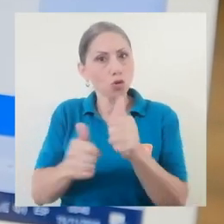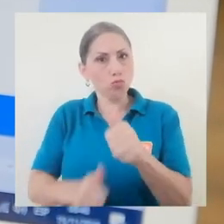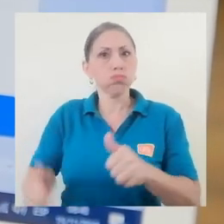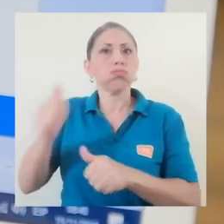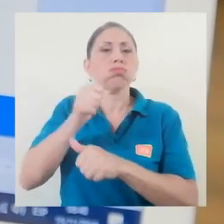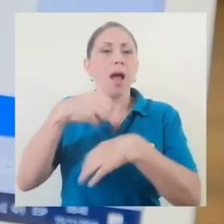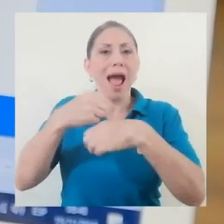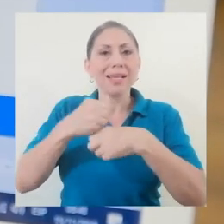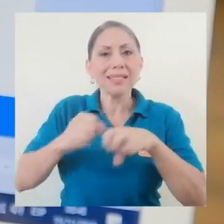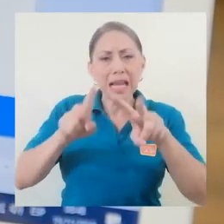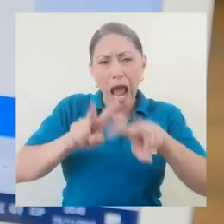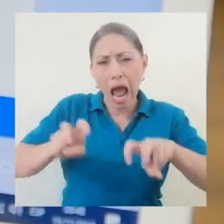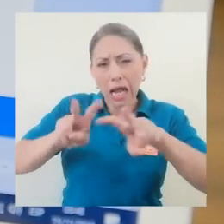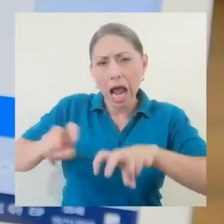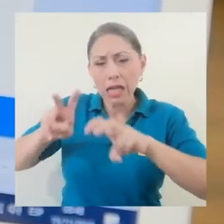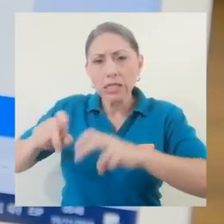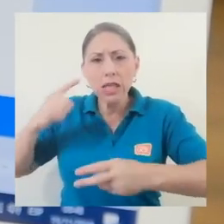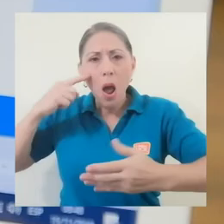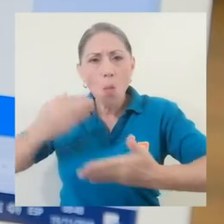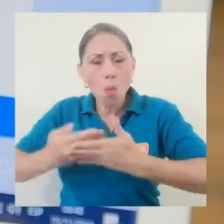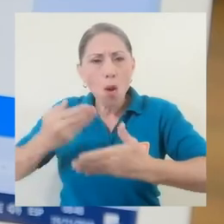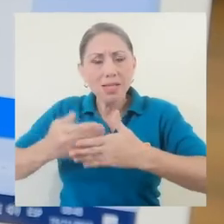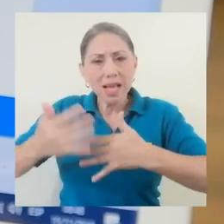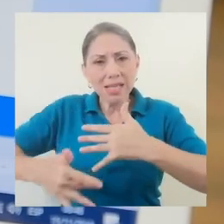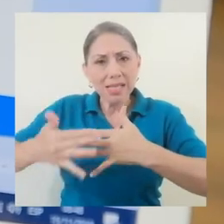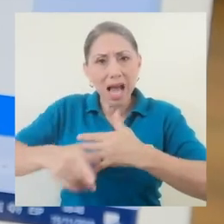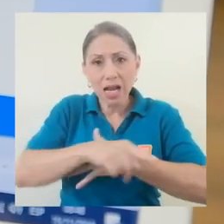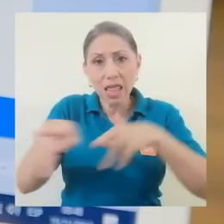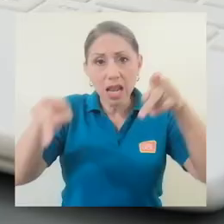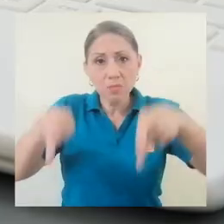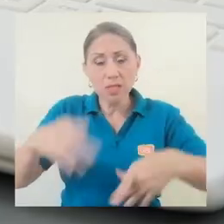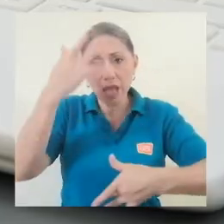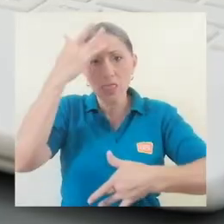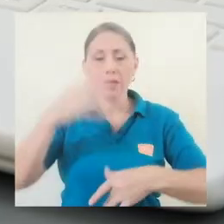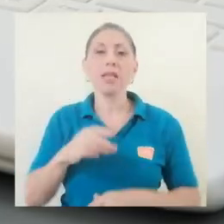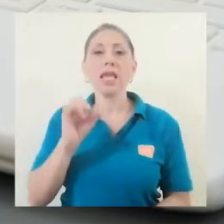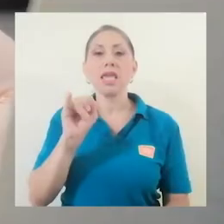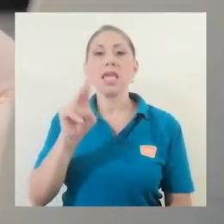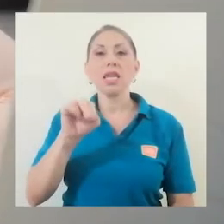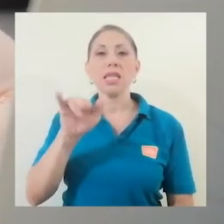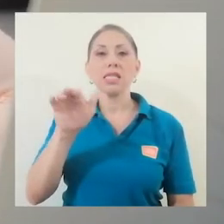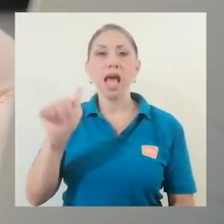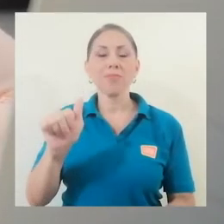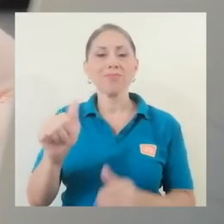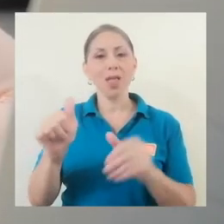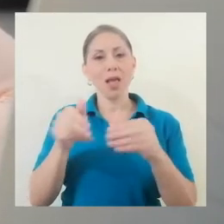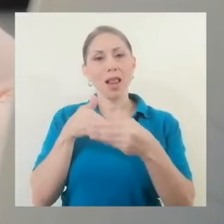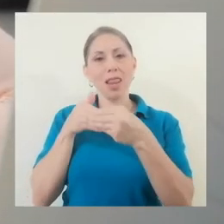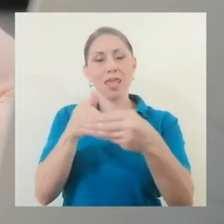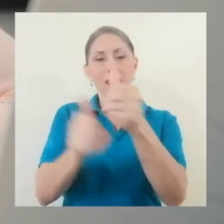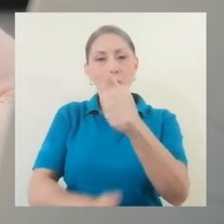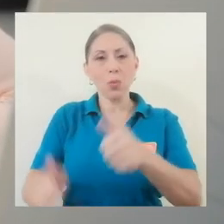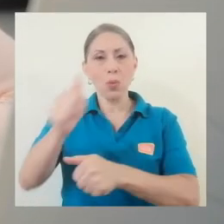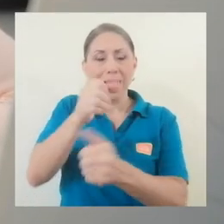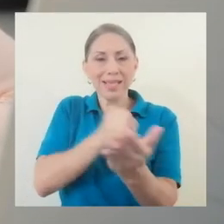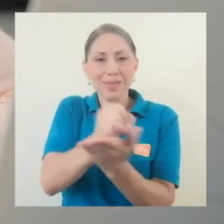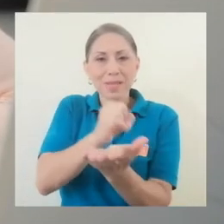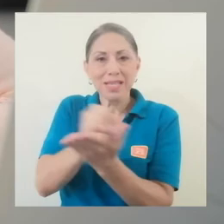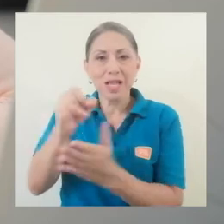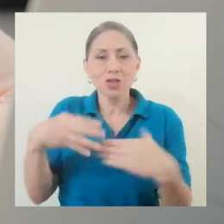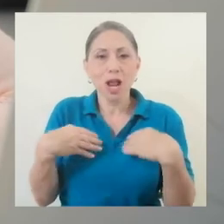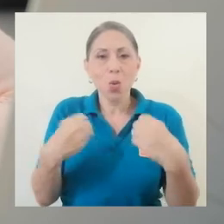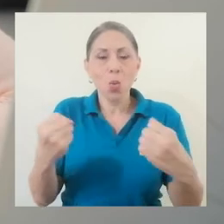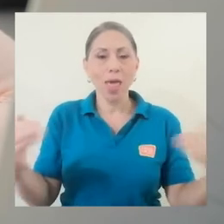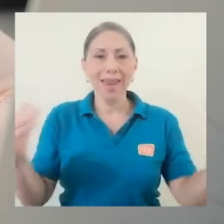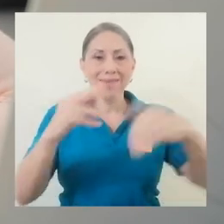referencia para realizar los análisis de las muestras de sangre de los pacientes. El INISA es líder en la investigación en salud a